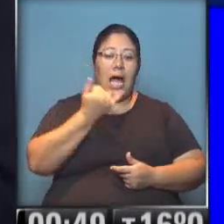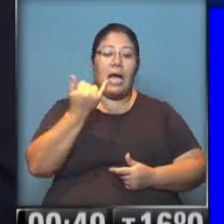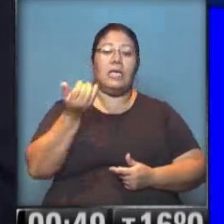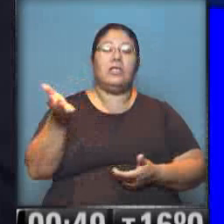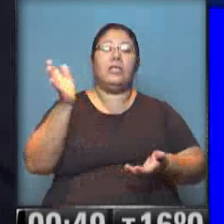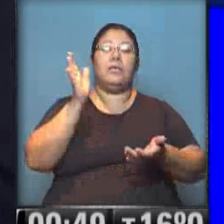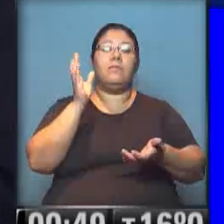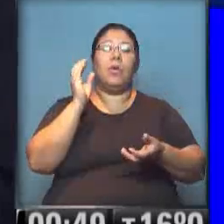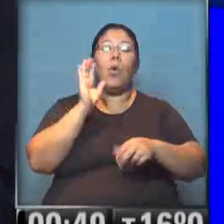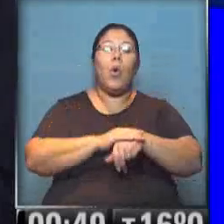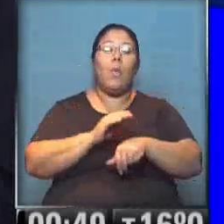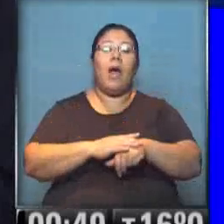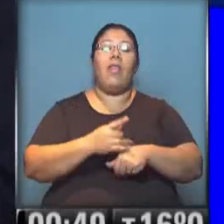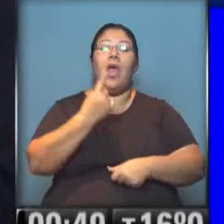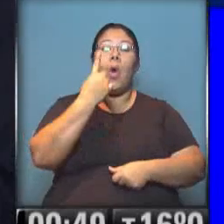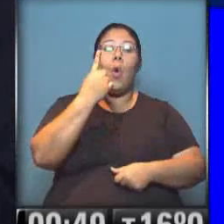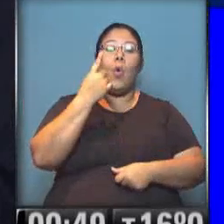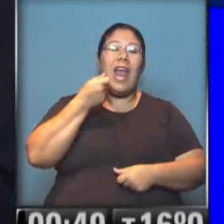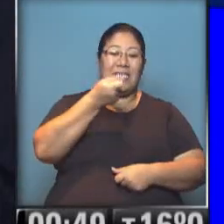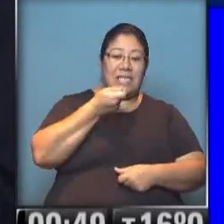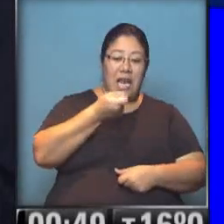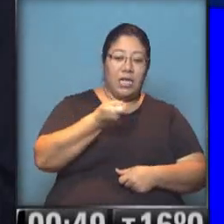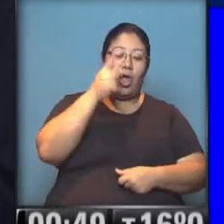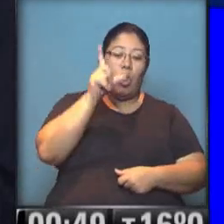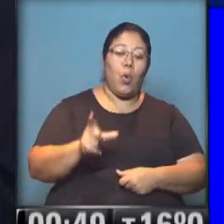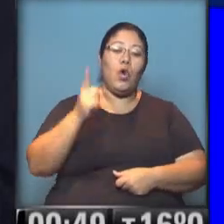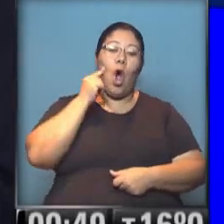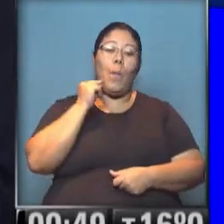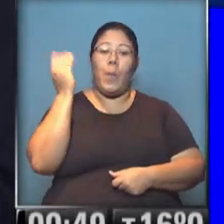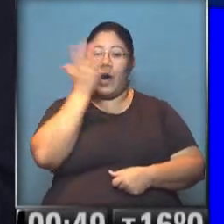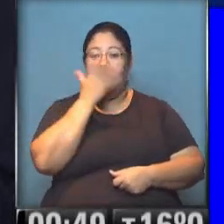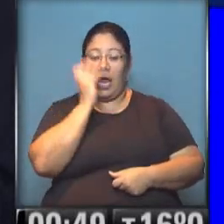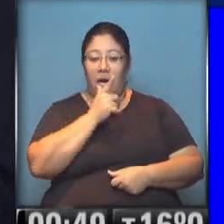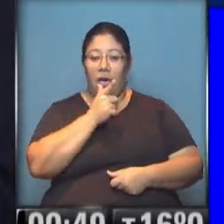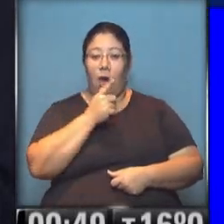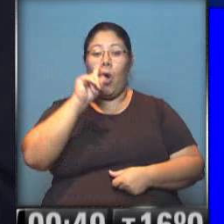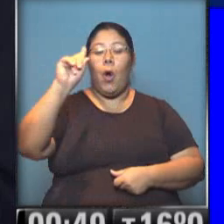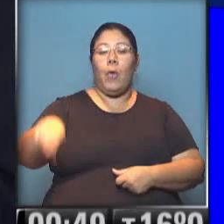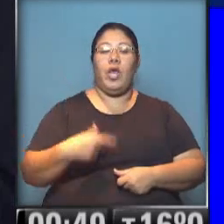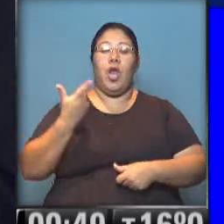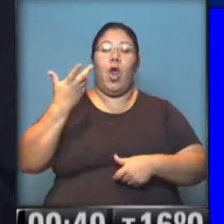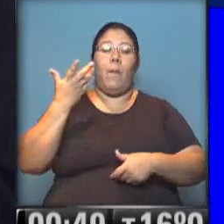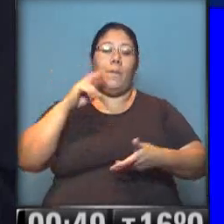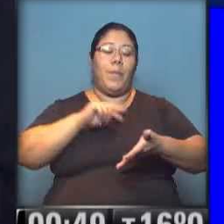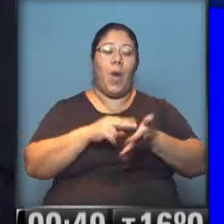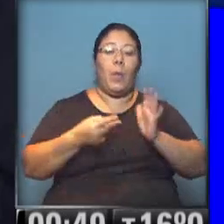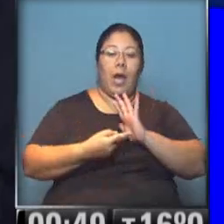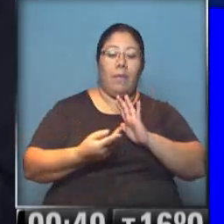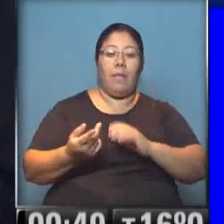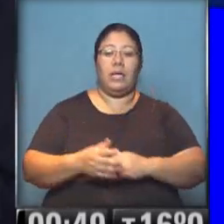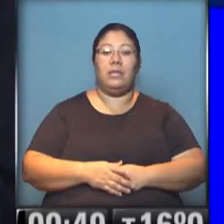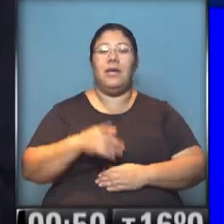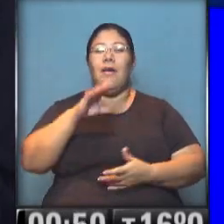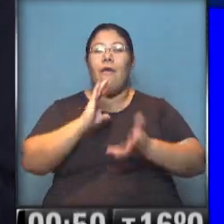joven negro en manos de policías blancos. Detrás de esto se esconde, obviamente, una sociedad como la norteamericana que no ha